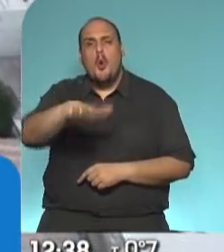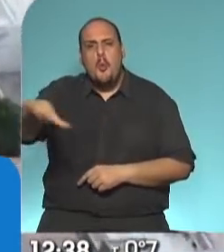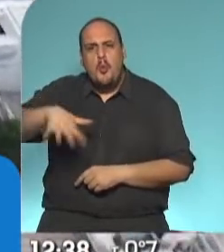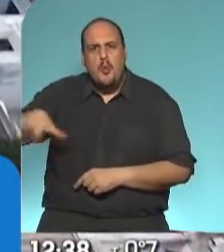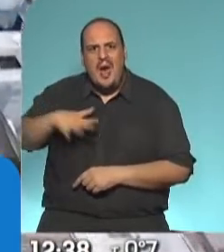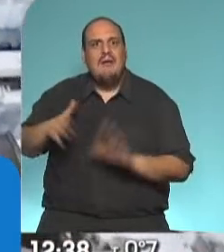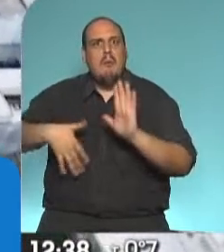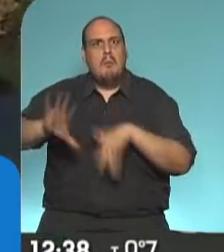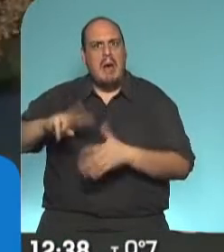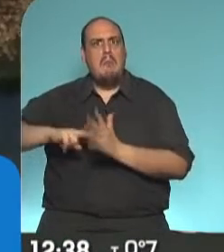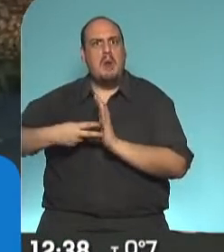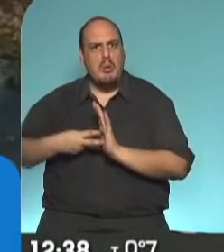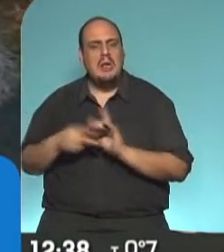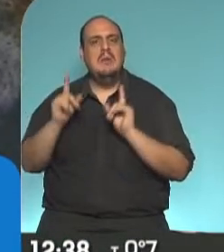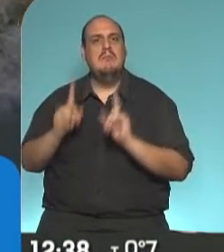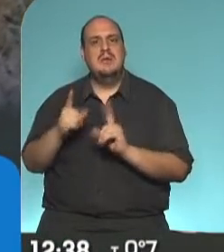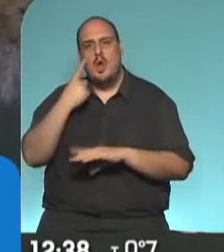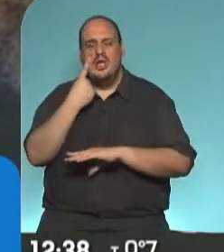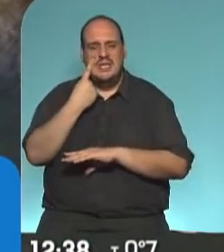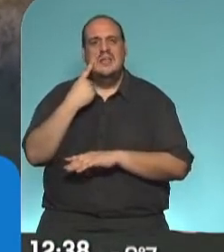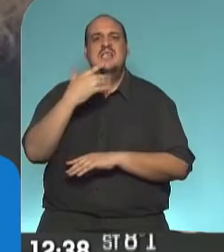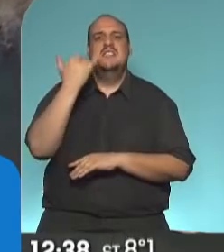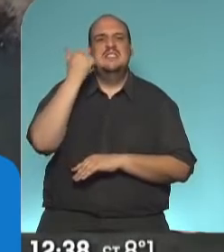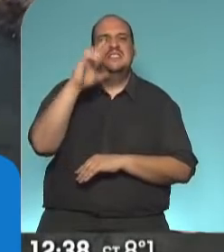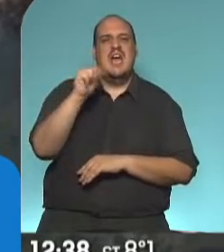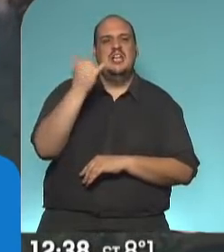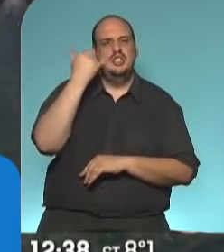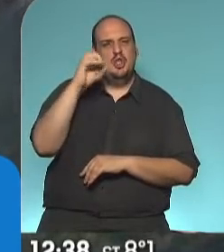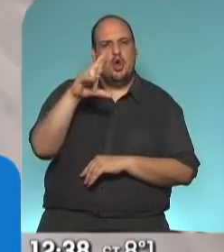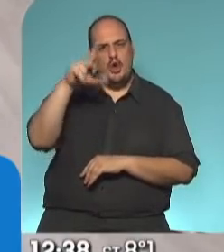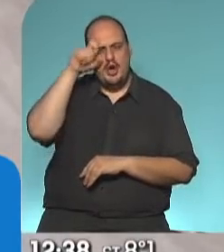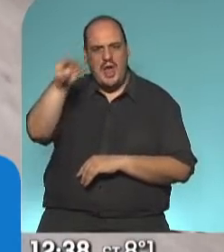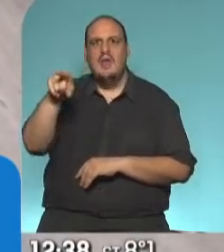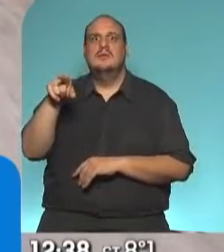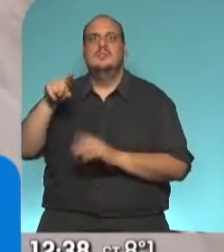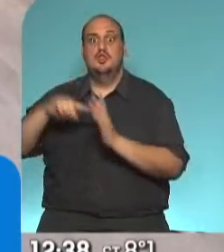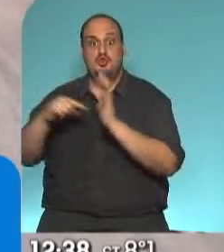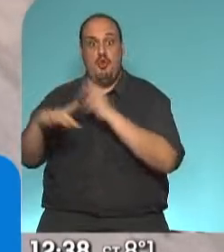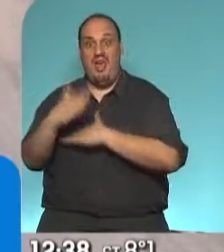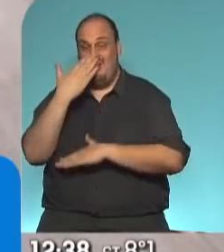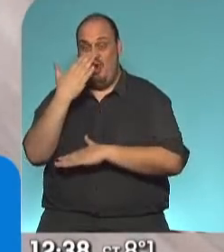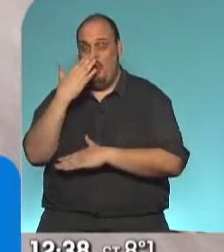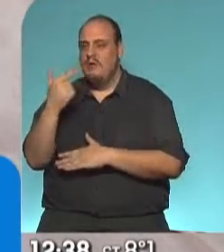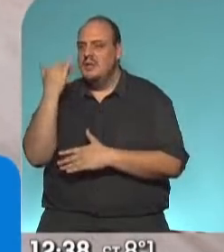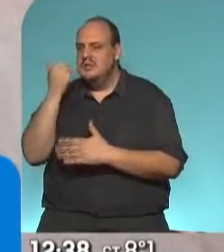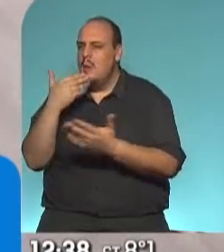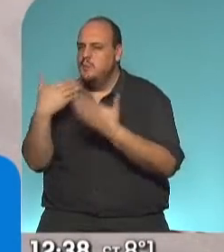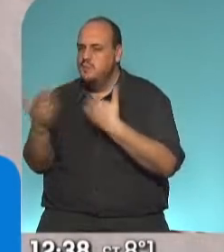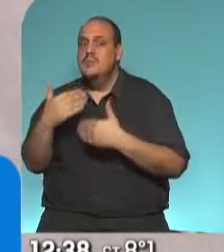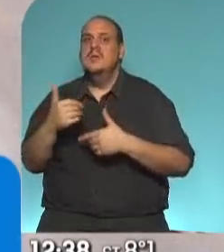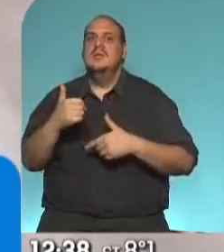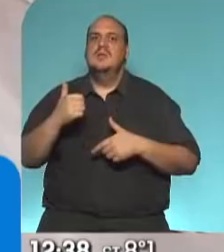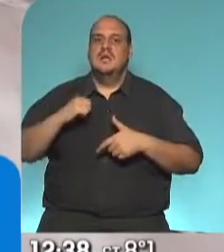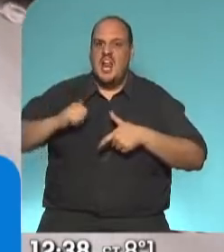dificultades, junto al intendente Yarjora de la ciudad de Córdoba, hemos planteado la necesidad de avanzar con las redes.